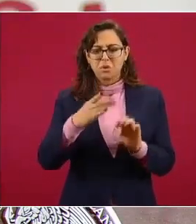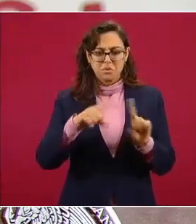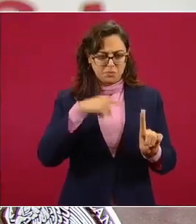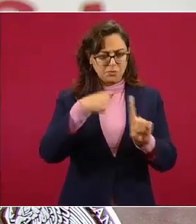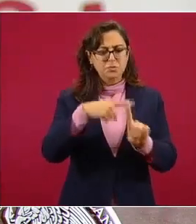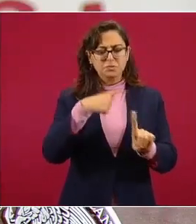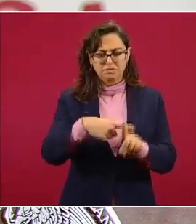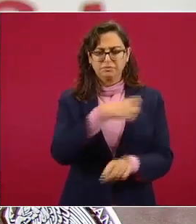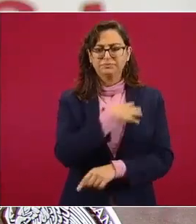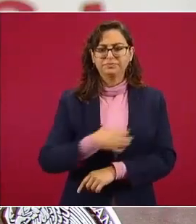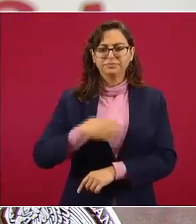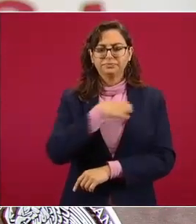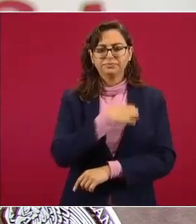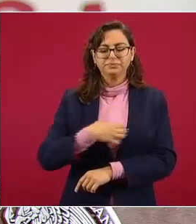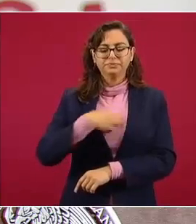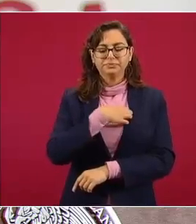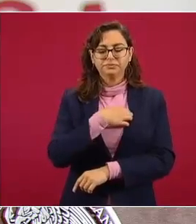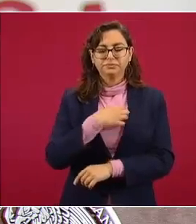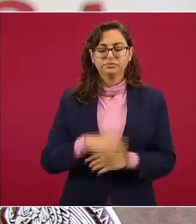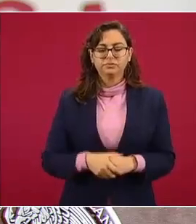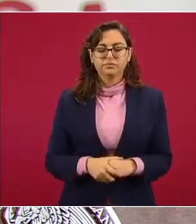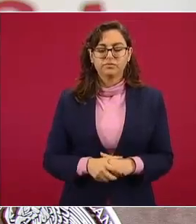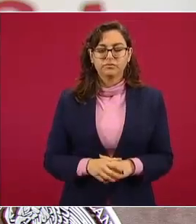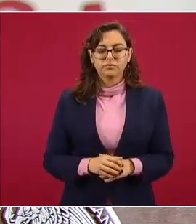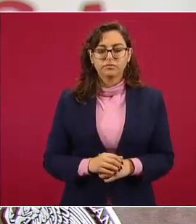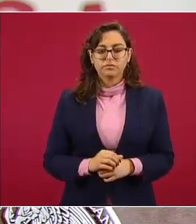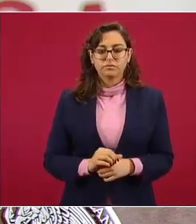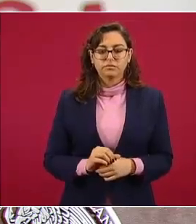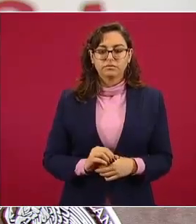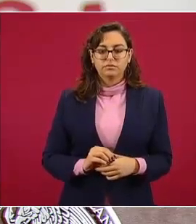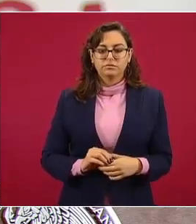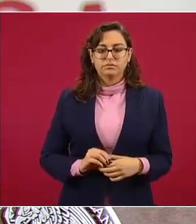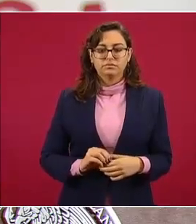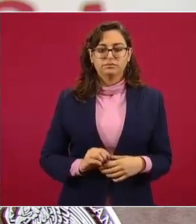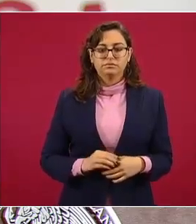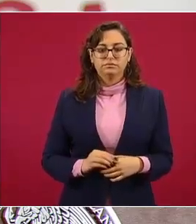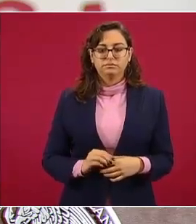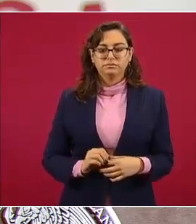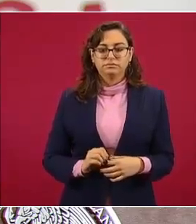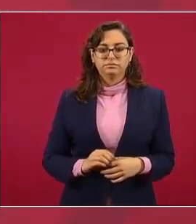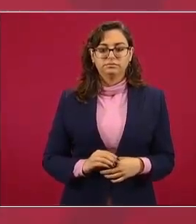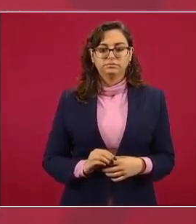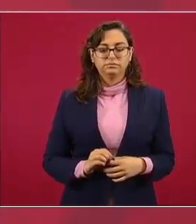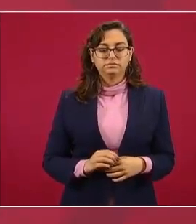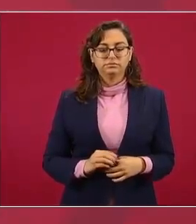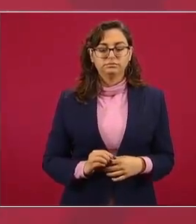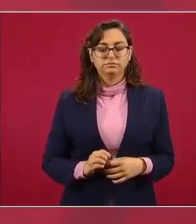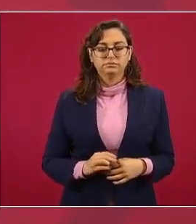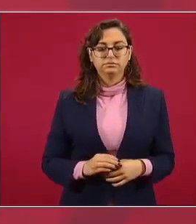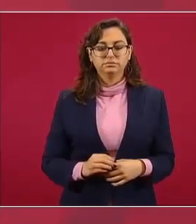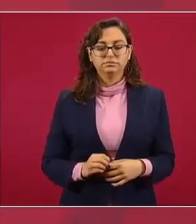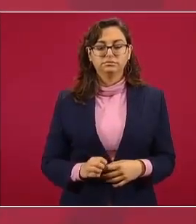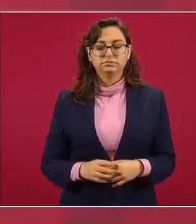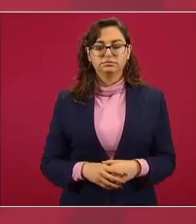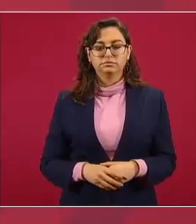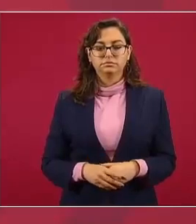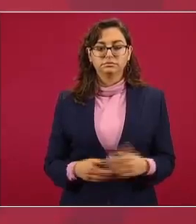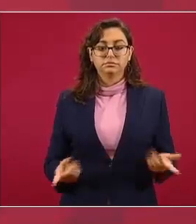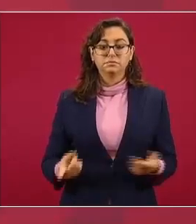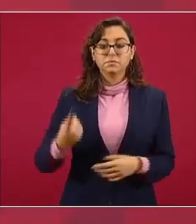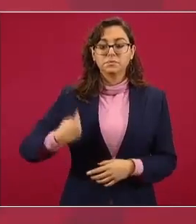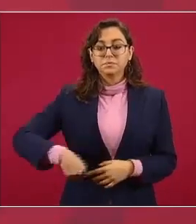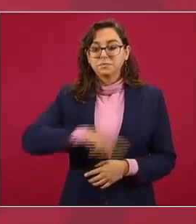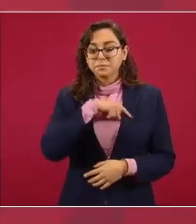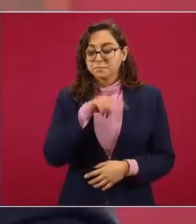celebramos no nos quedamos con los brazos